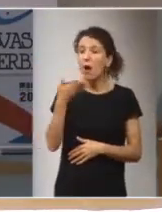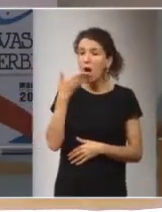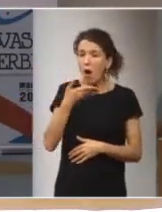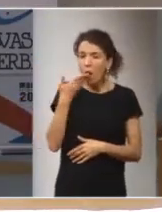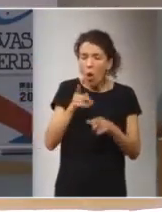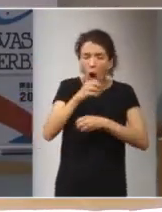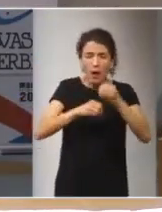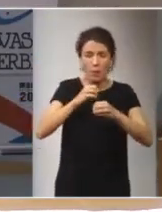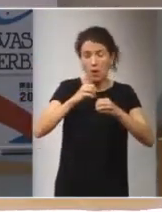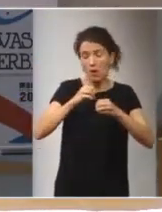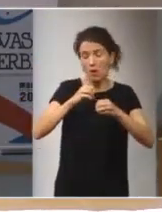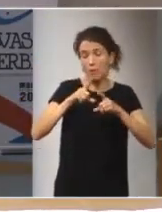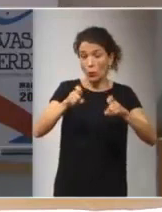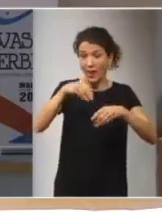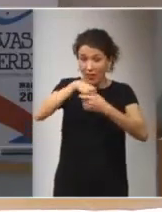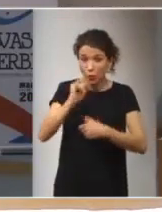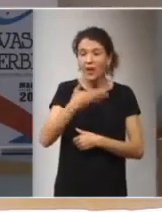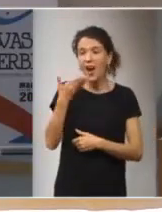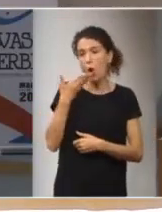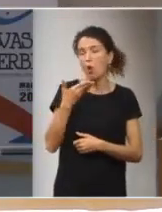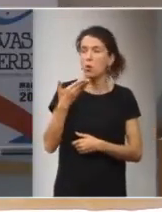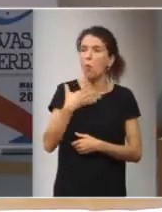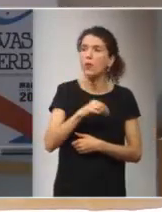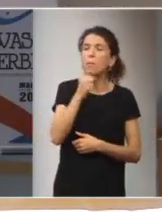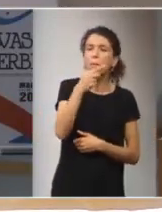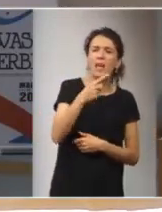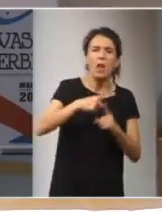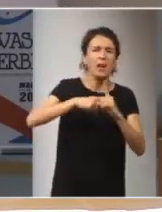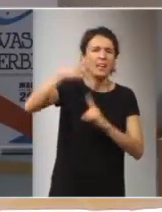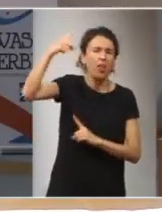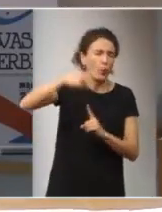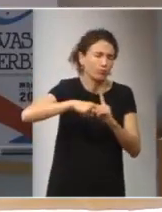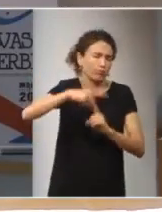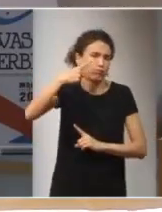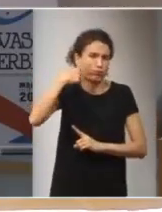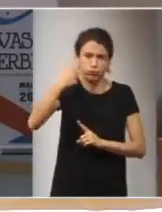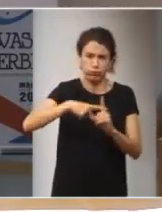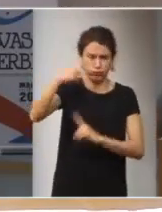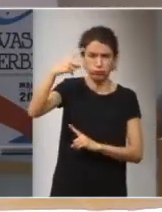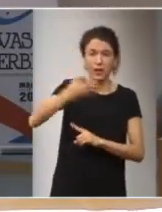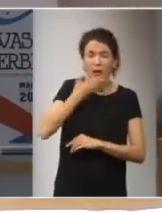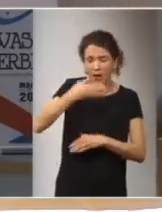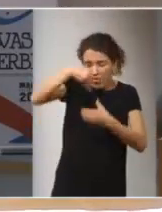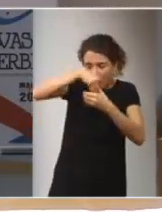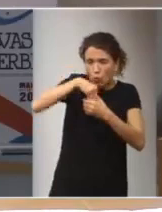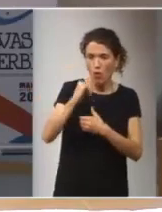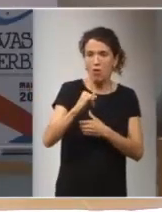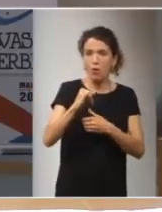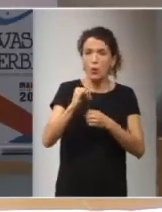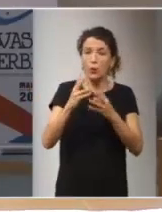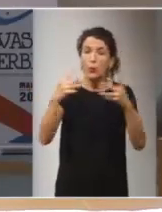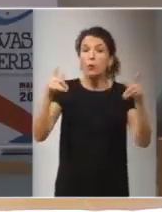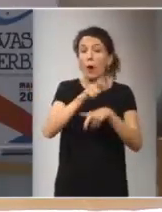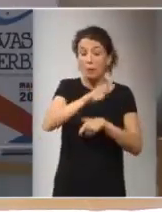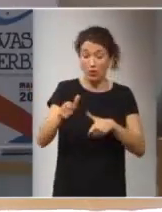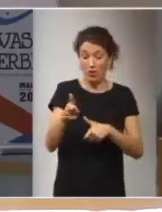armas nucleares se da en un orden de miles de grados centígrados en las partes más calientes vaporizan a